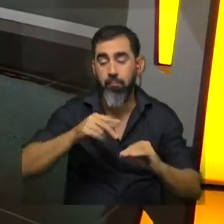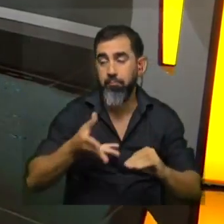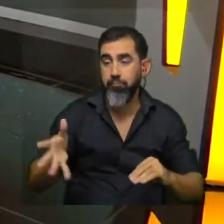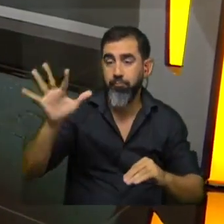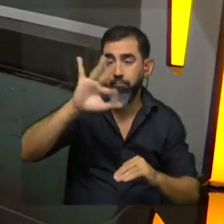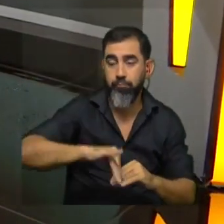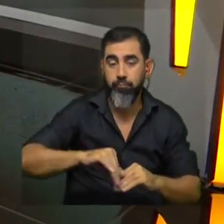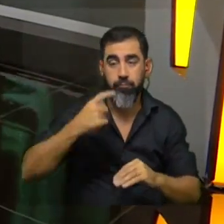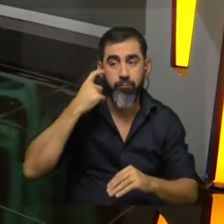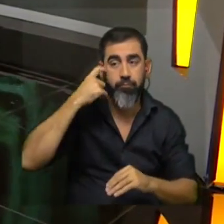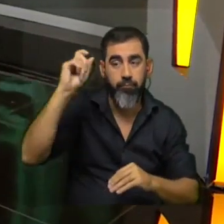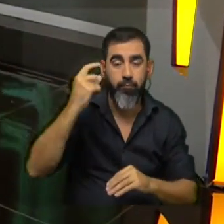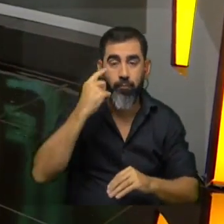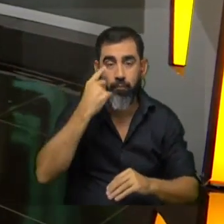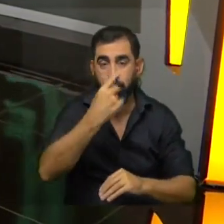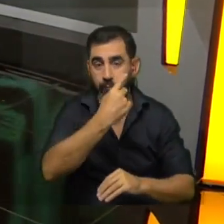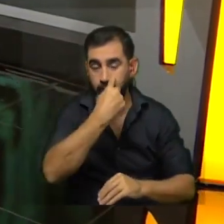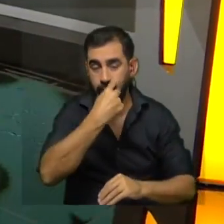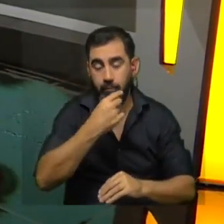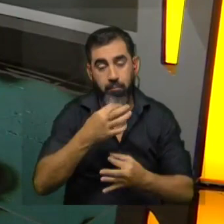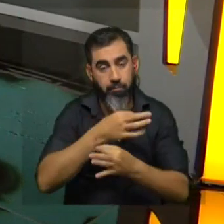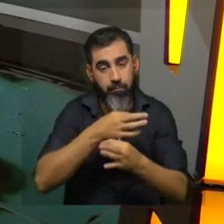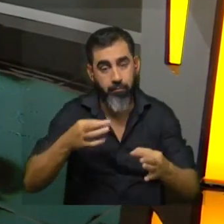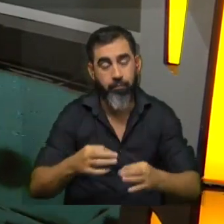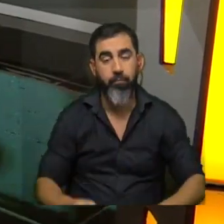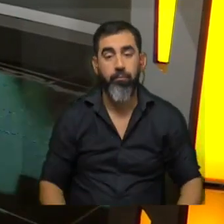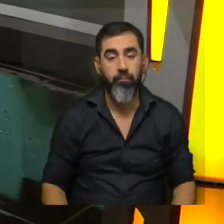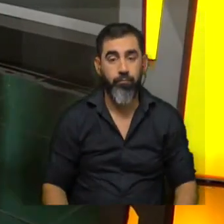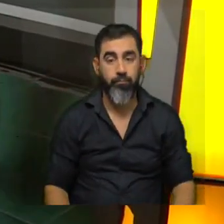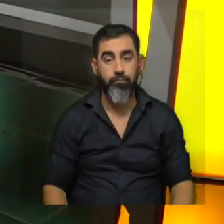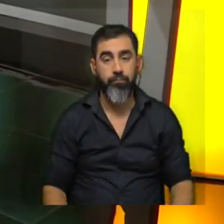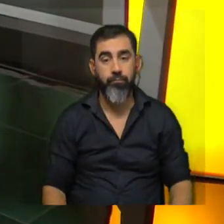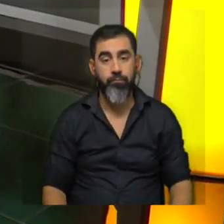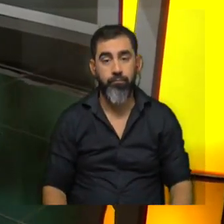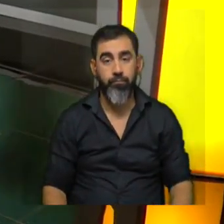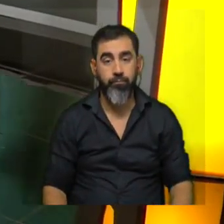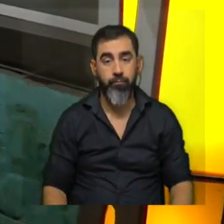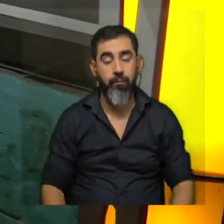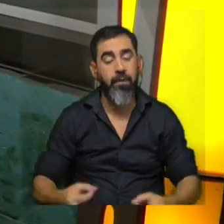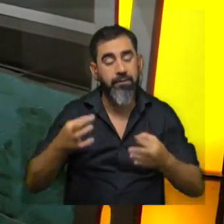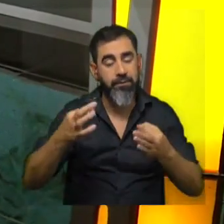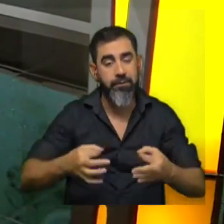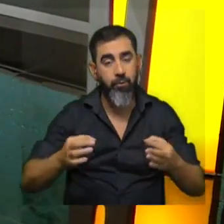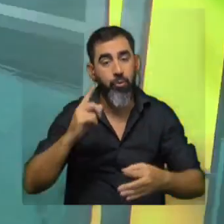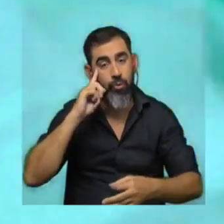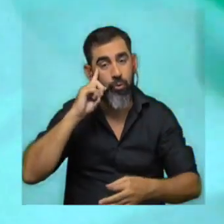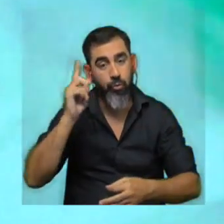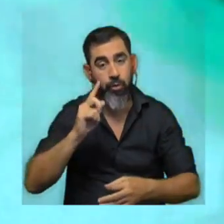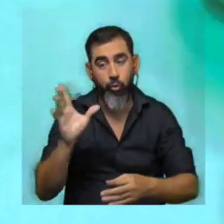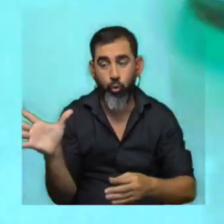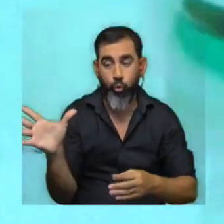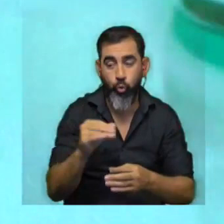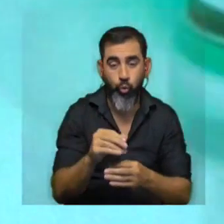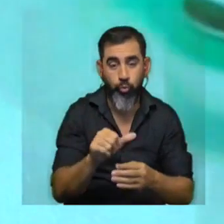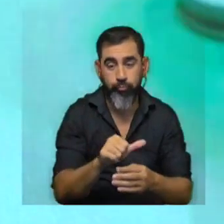la invención y la mejora en las tecnologías y en los materiales de lentes de contacto lo que seguro que ustedes no sabían era todo esto